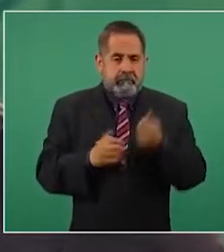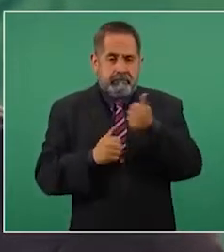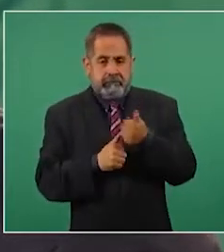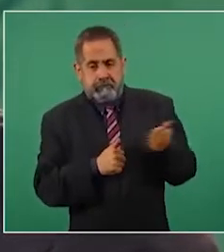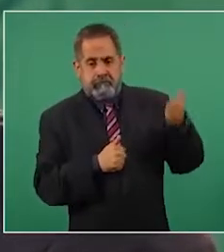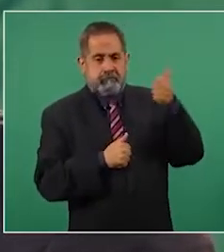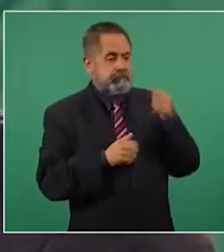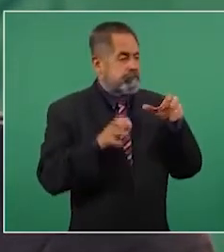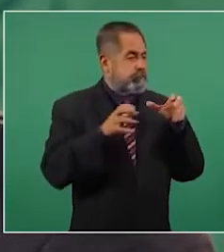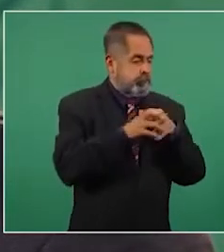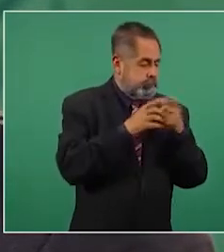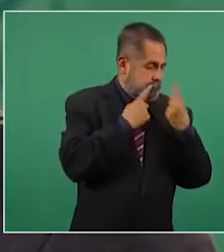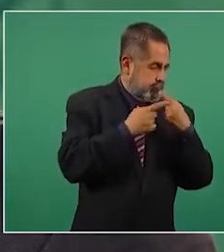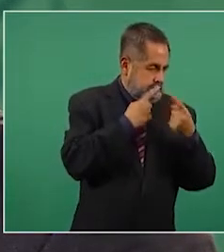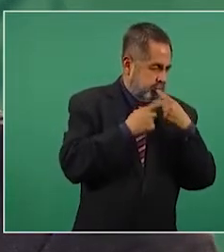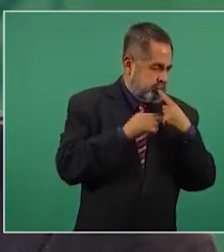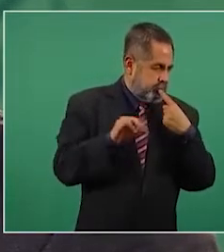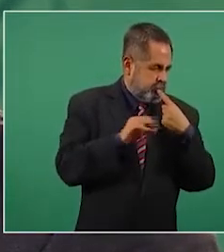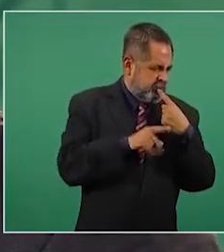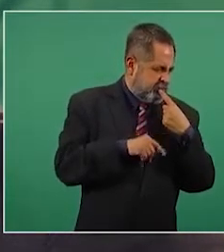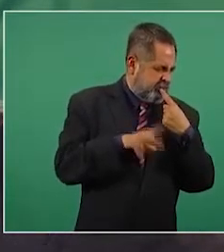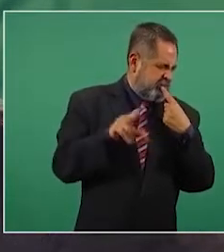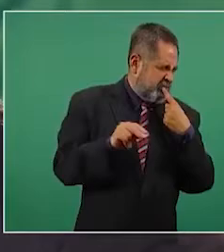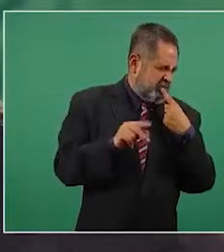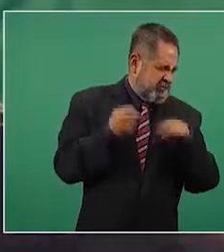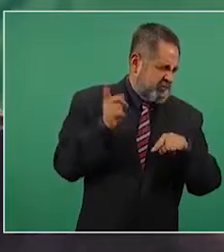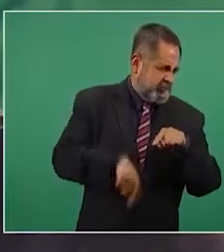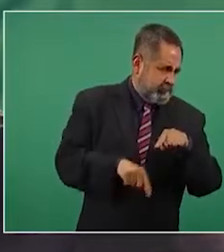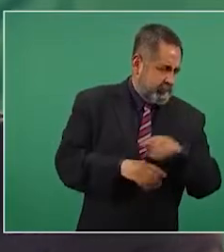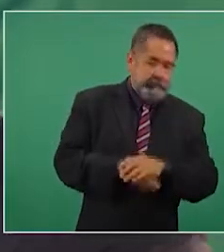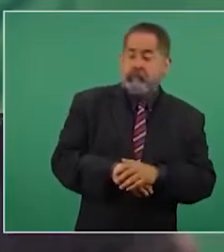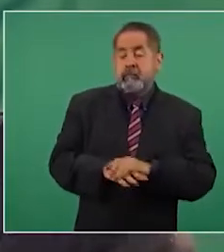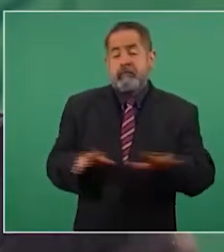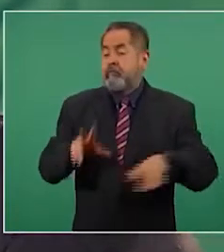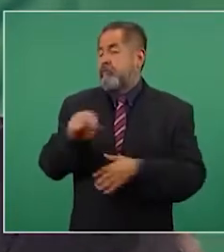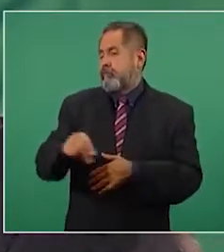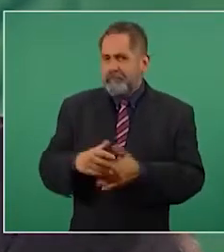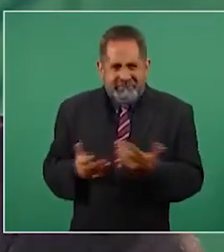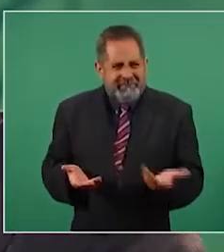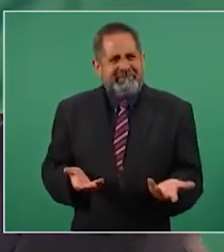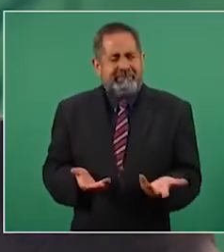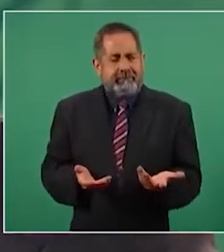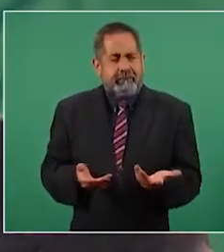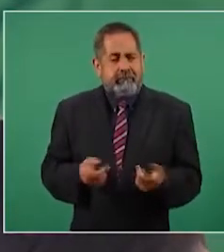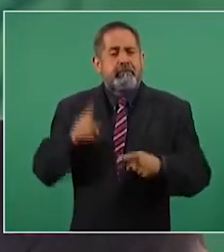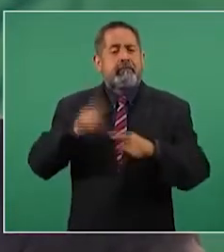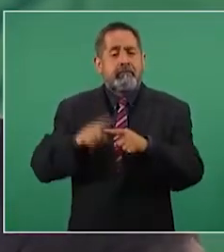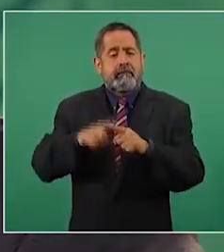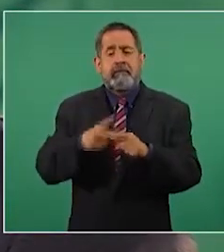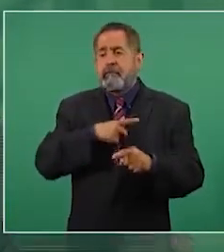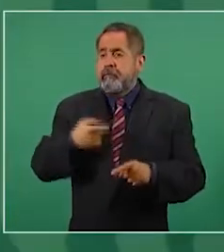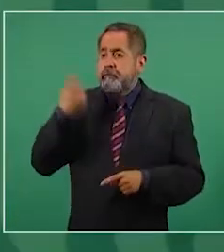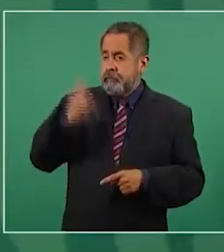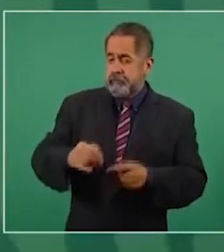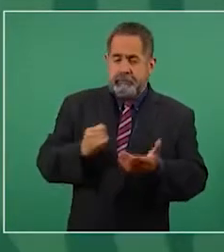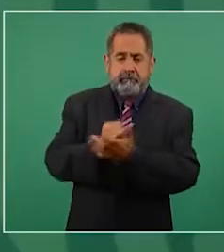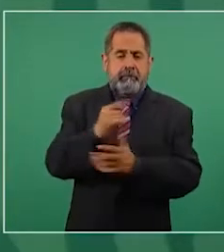lo que le corresponde decidir al pueblo?